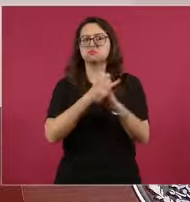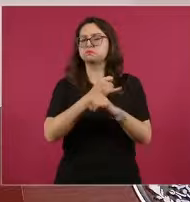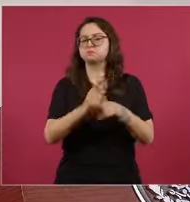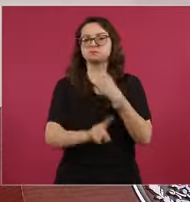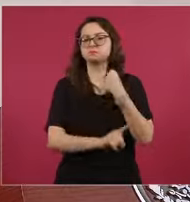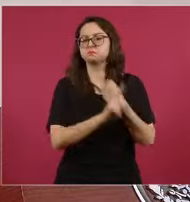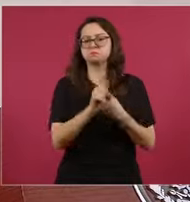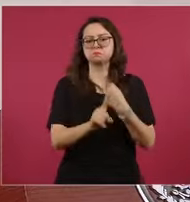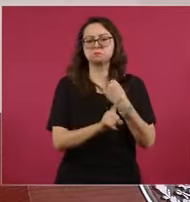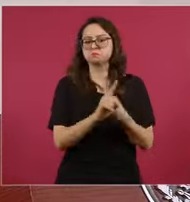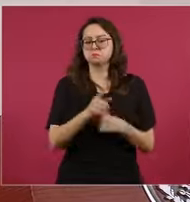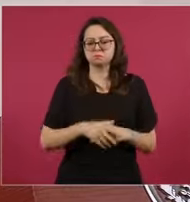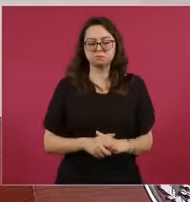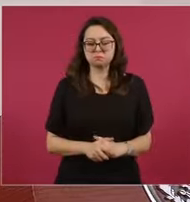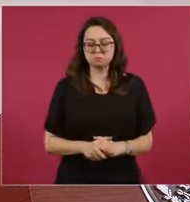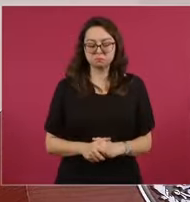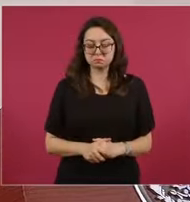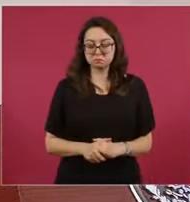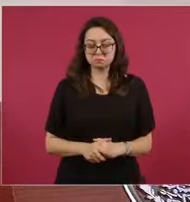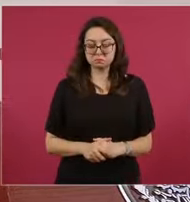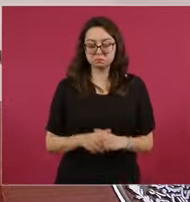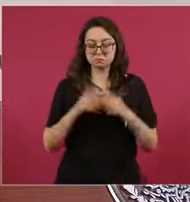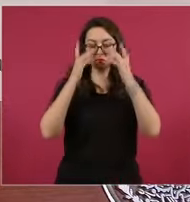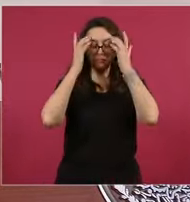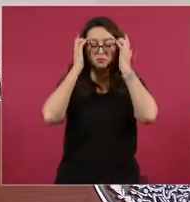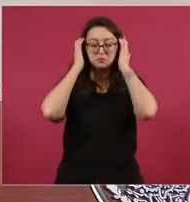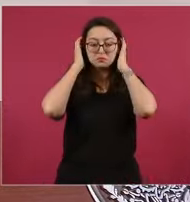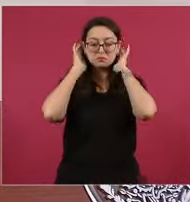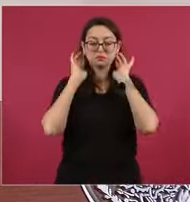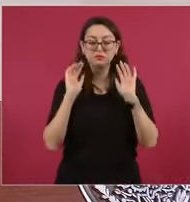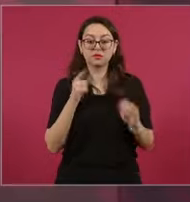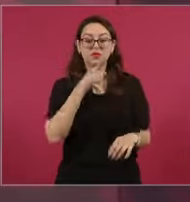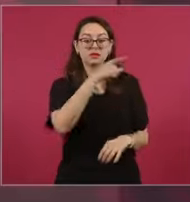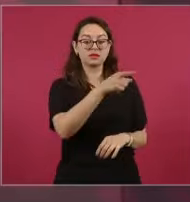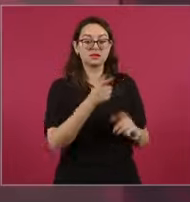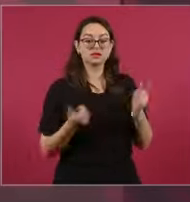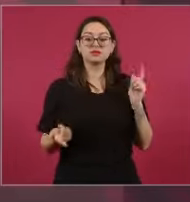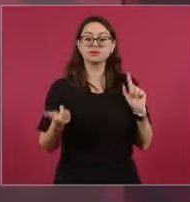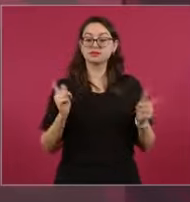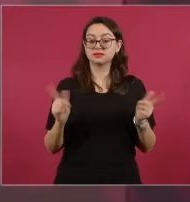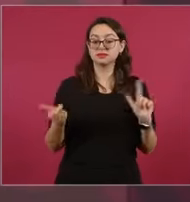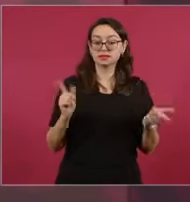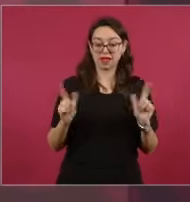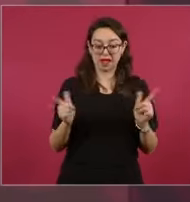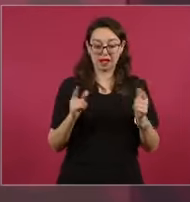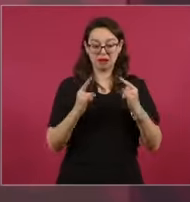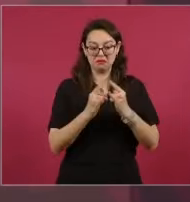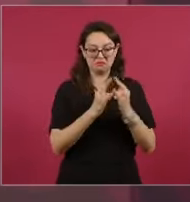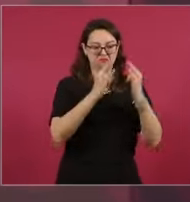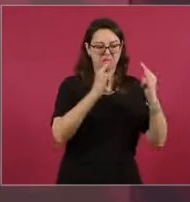no más el cuartel que pone ahí el gobernador de Texas